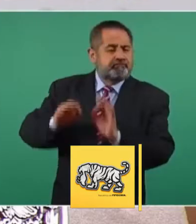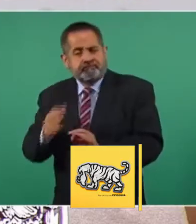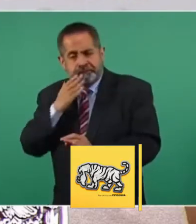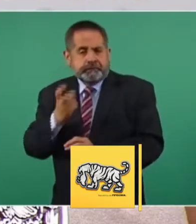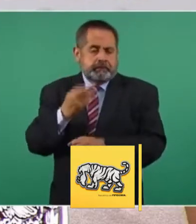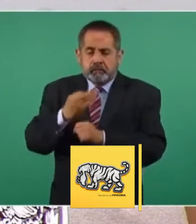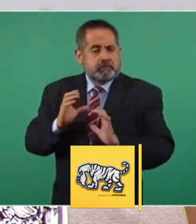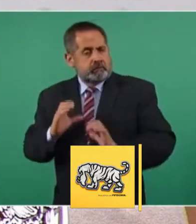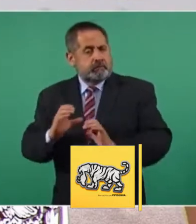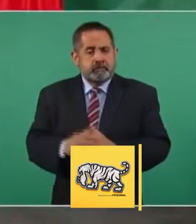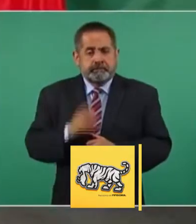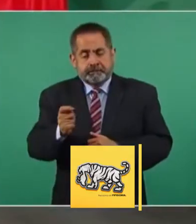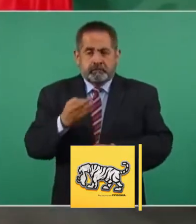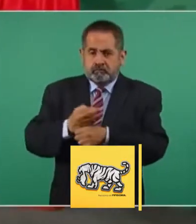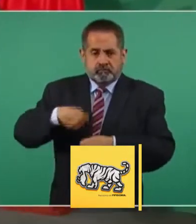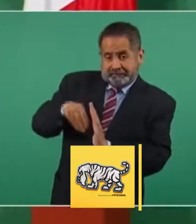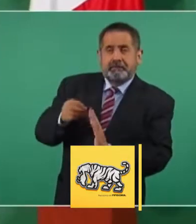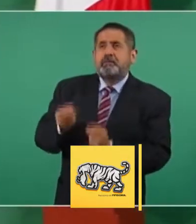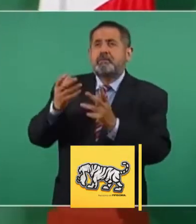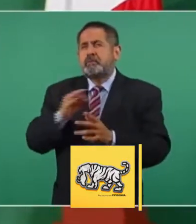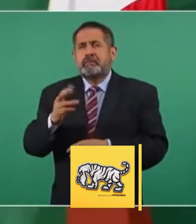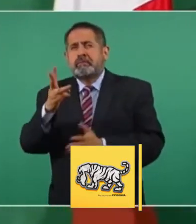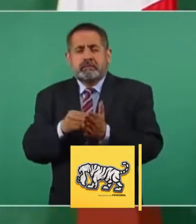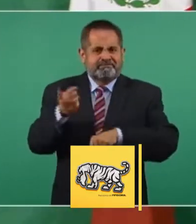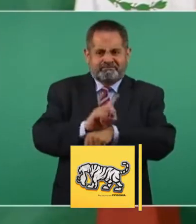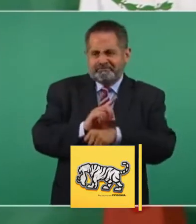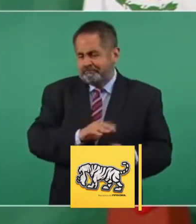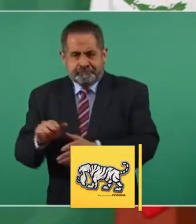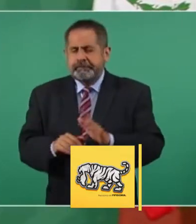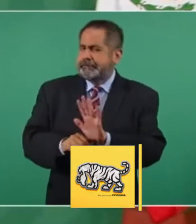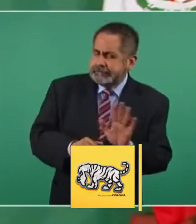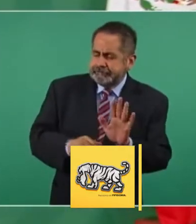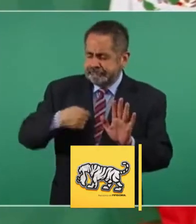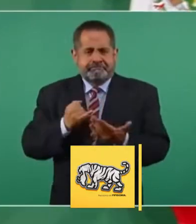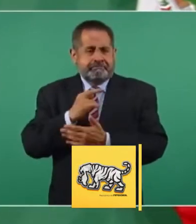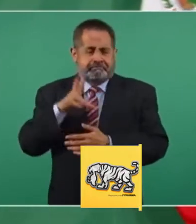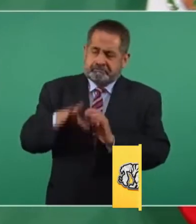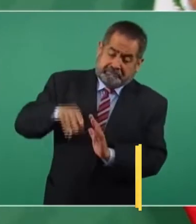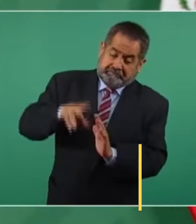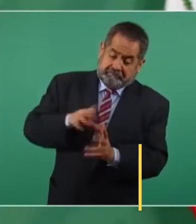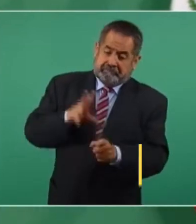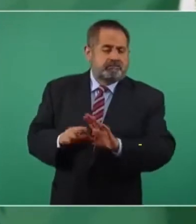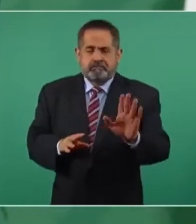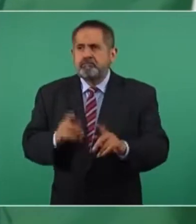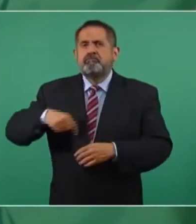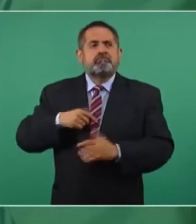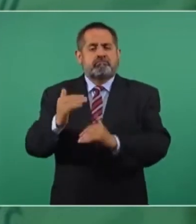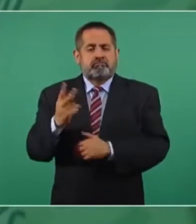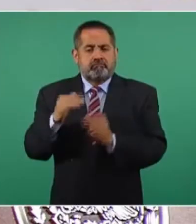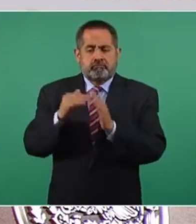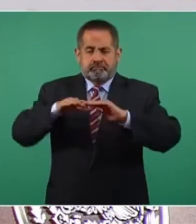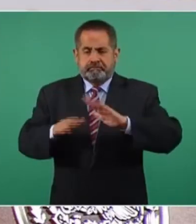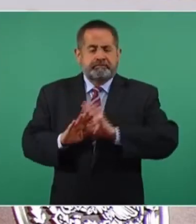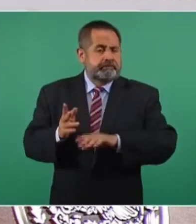interno. Entonces, tenemos para extraer más de 3 millones de barriles diarios. Pero hemos decidido no producir más de 2